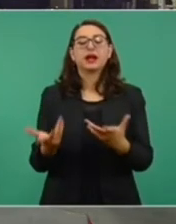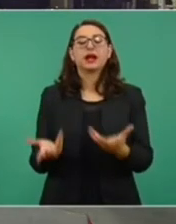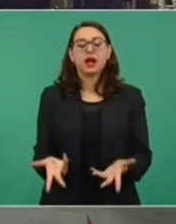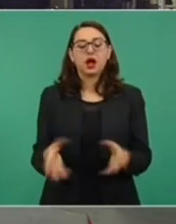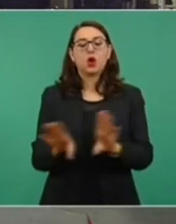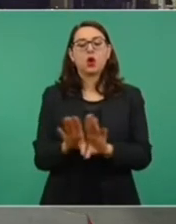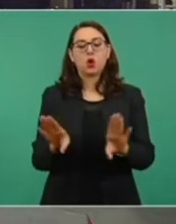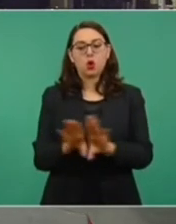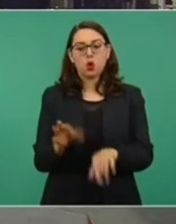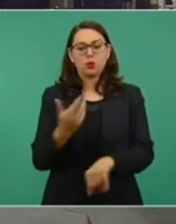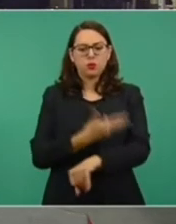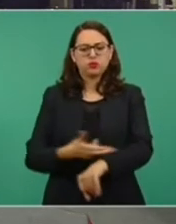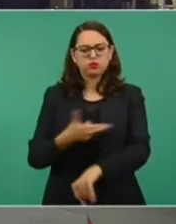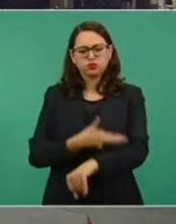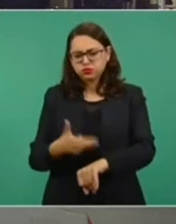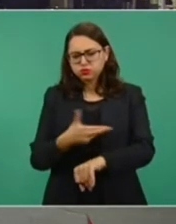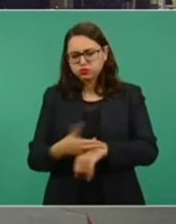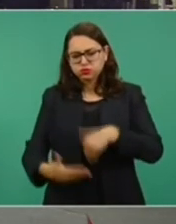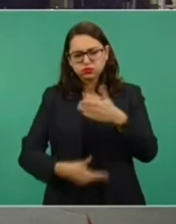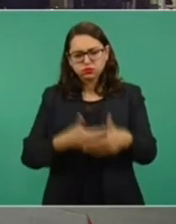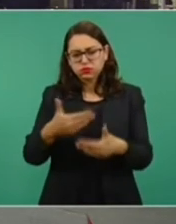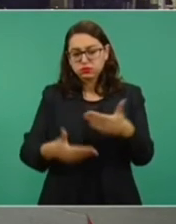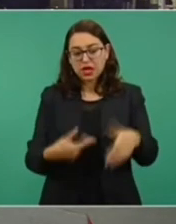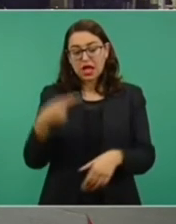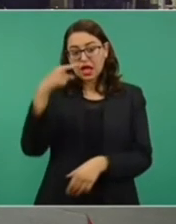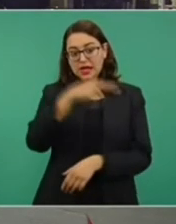aeropuerto Felipe Ángeles y que pudiera ser conformada…